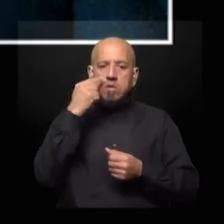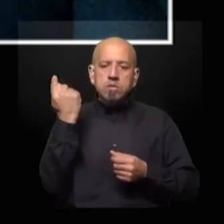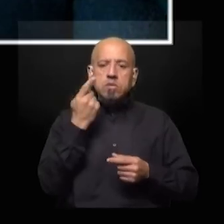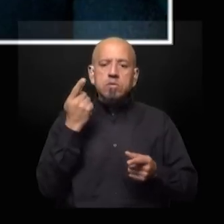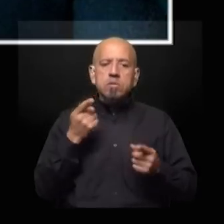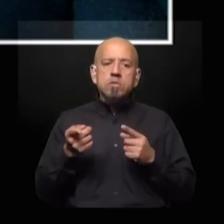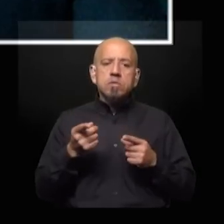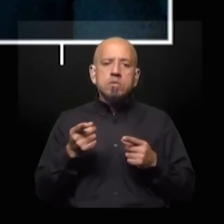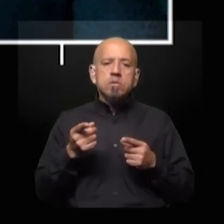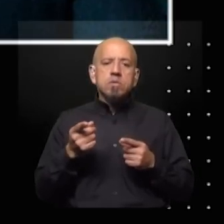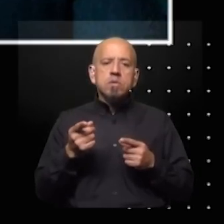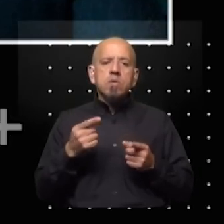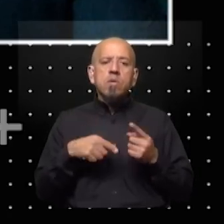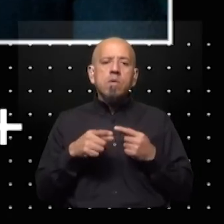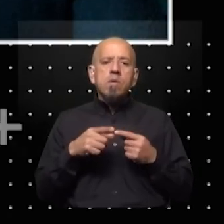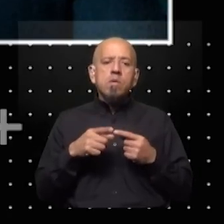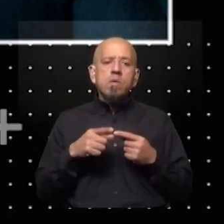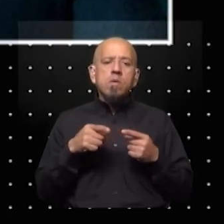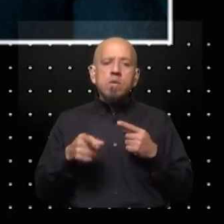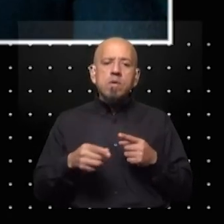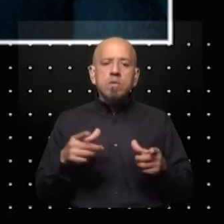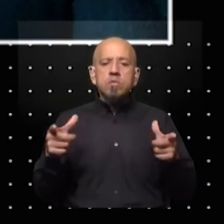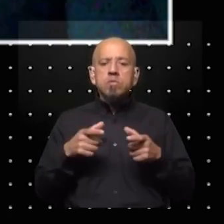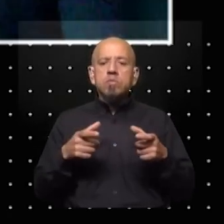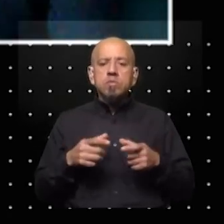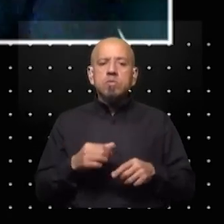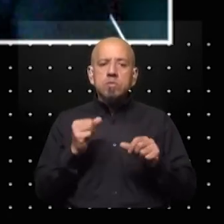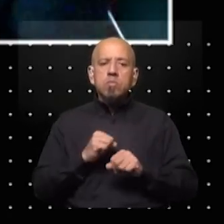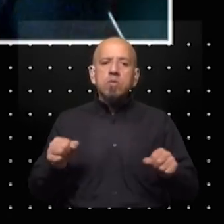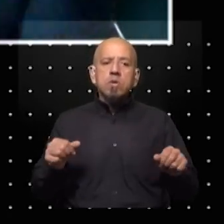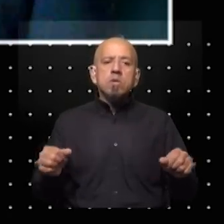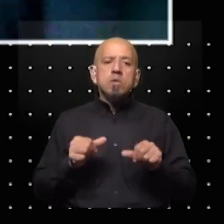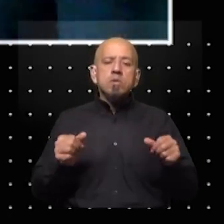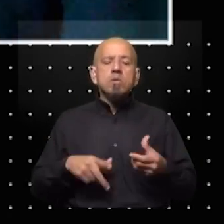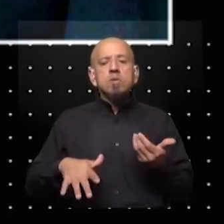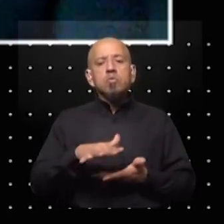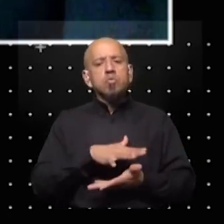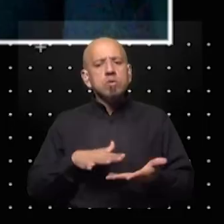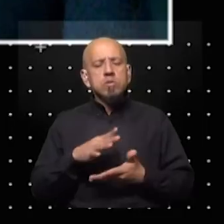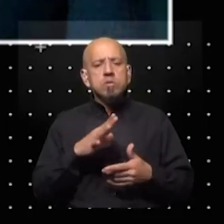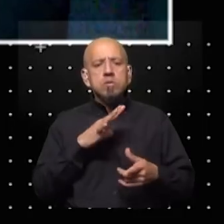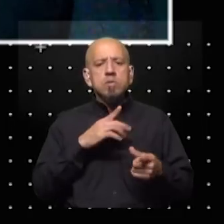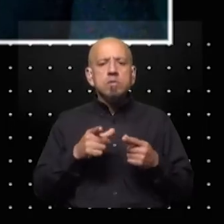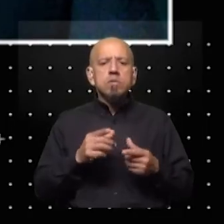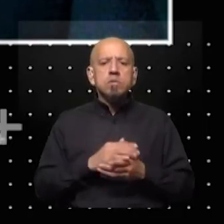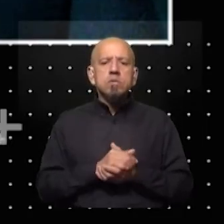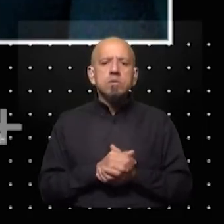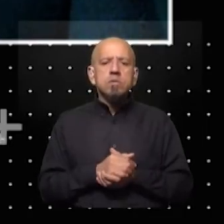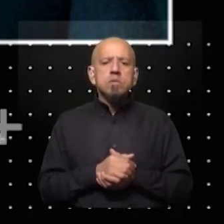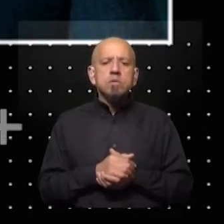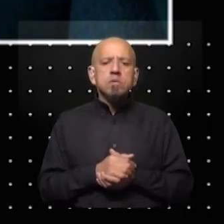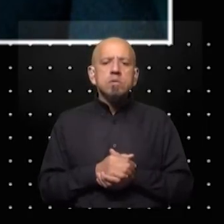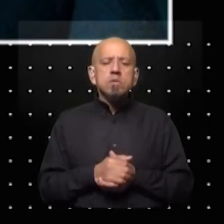precisamente bueno ¿qué se espera de esta cumbre que puede generar a partir de toda esta situación que hay en este momento? secretario general